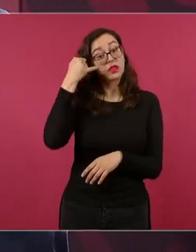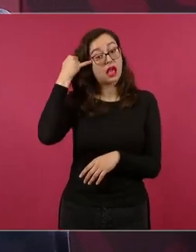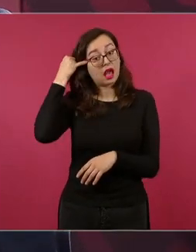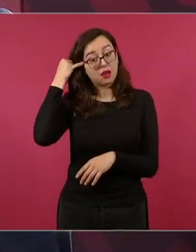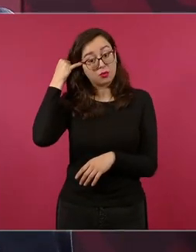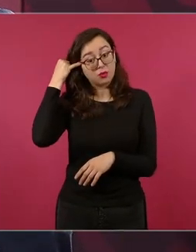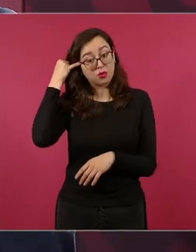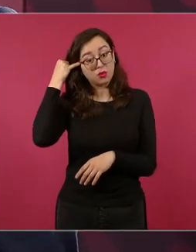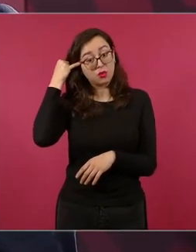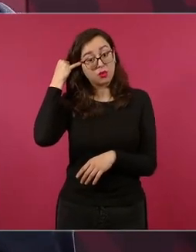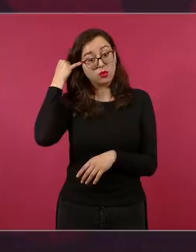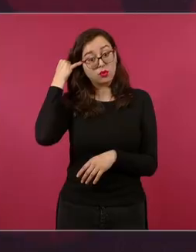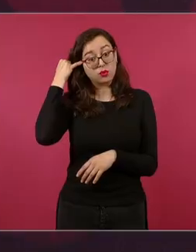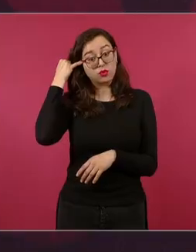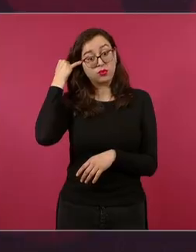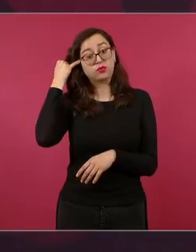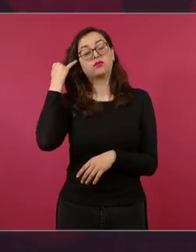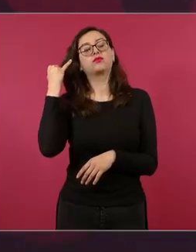como